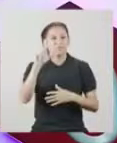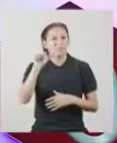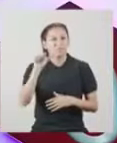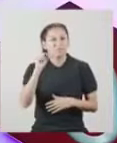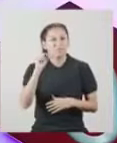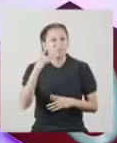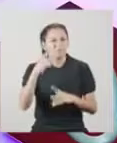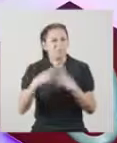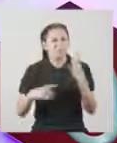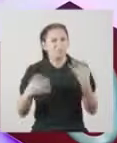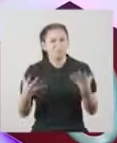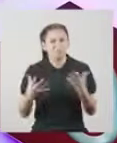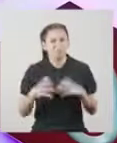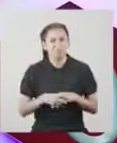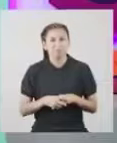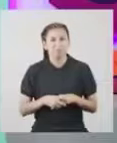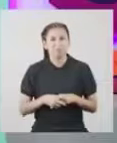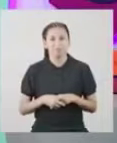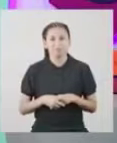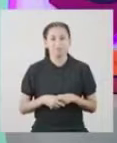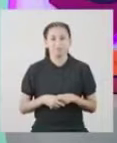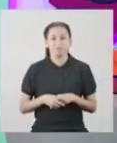¿Las qué? ¿Medidas de qué?